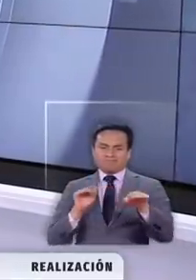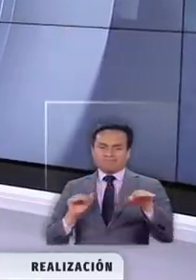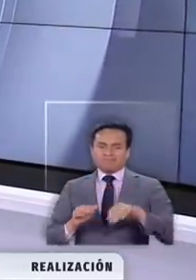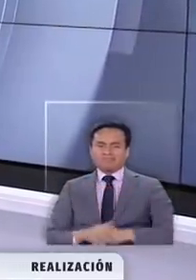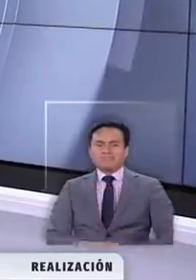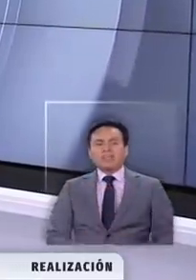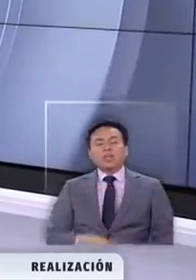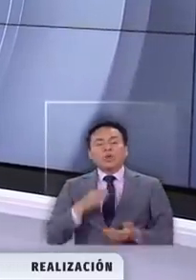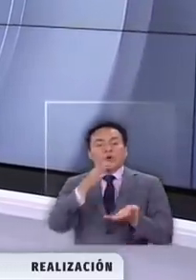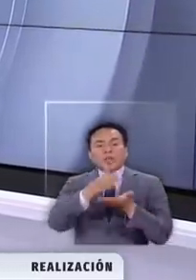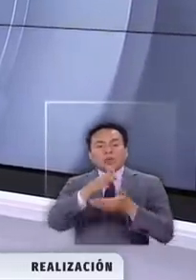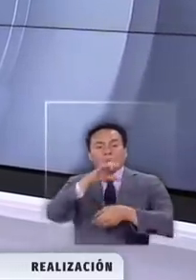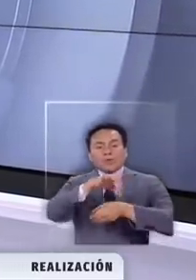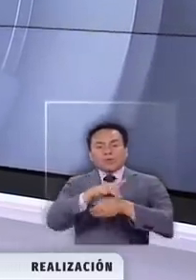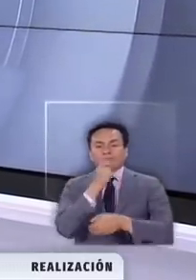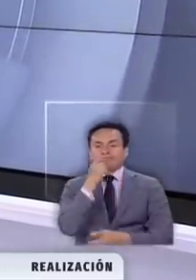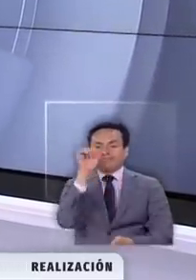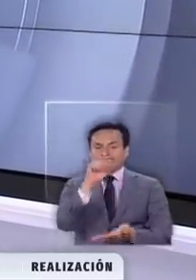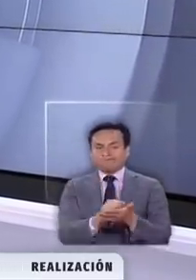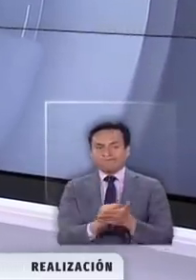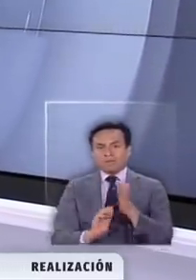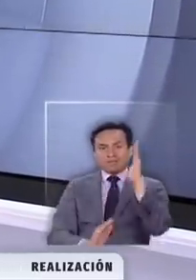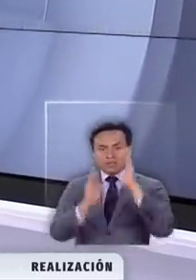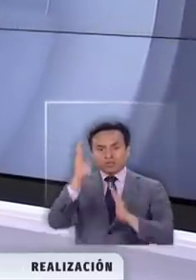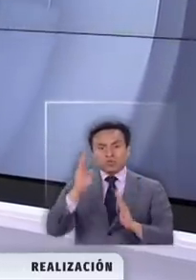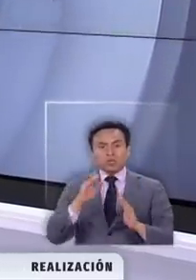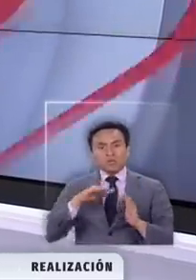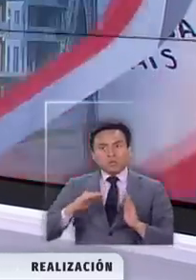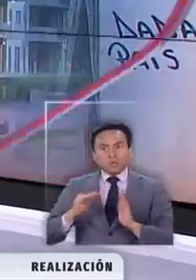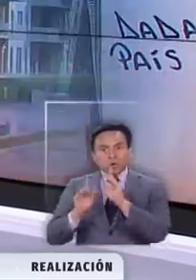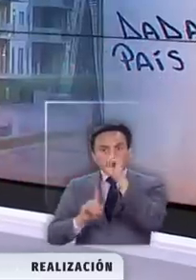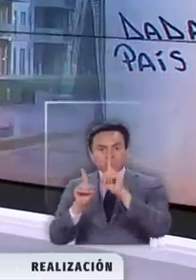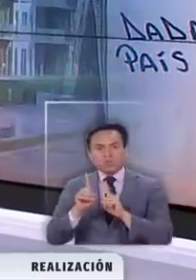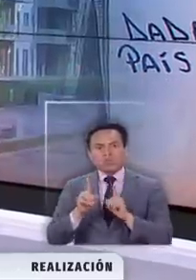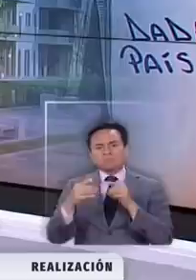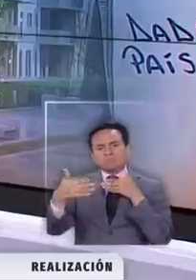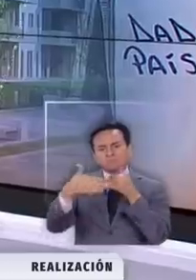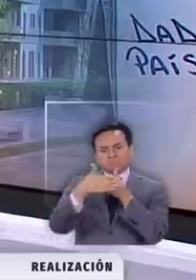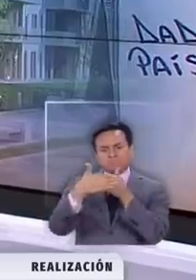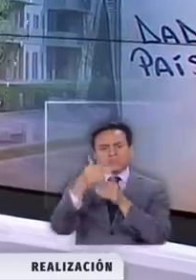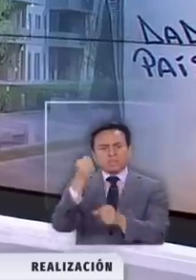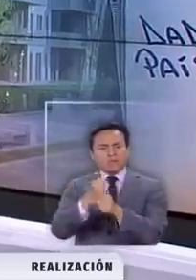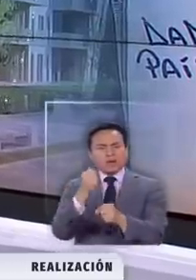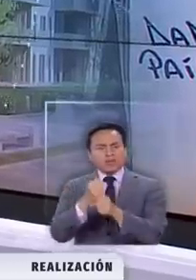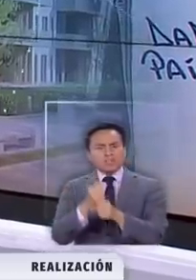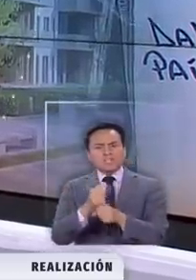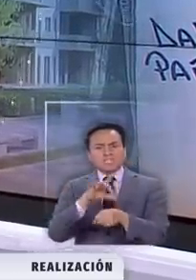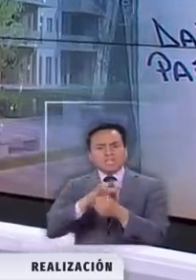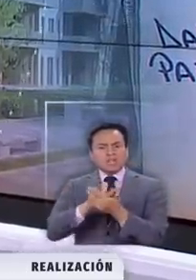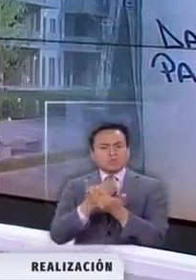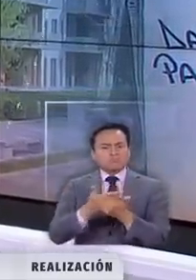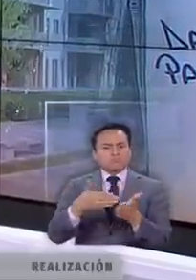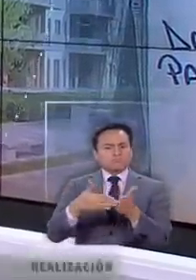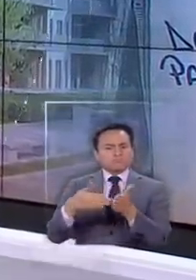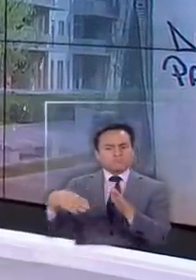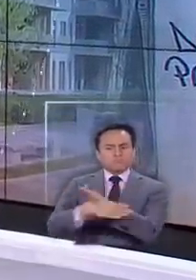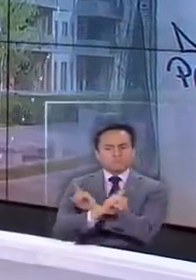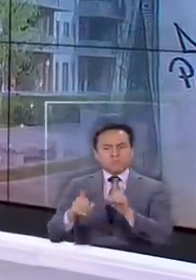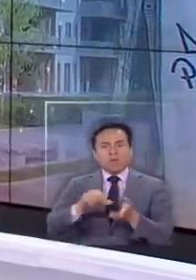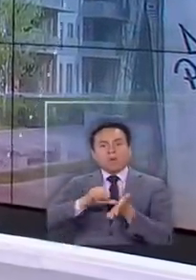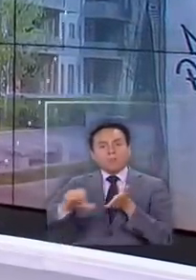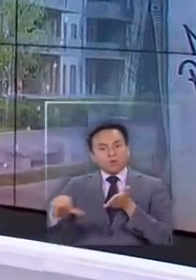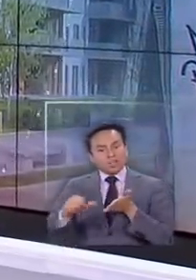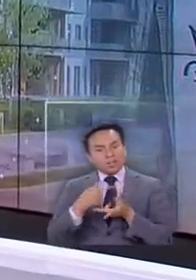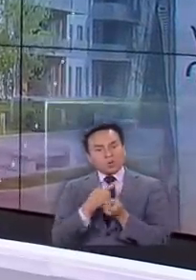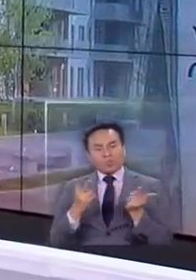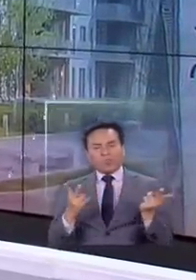El colegio médico denunció que edificios y condominios están limitando el acceso a trabajadores de la salud incluso anunciando multas